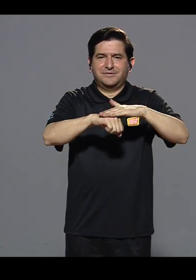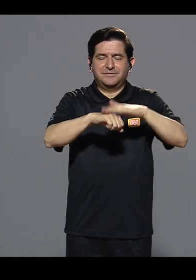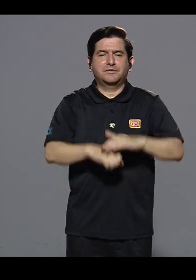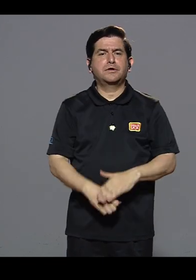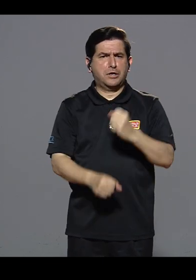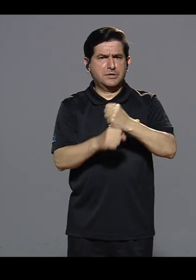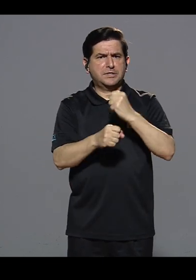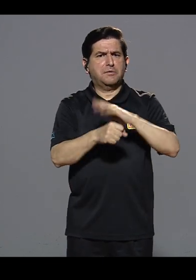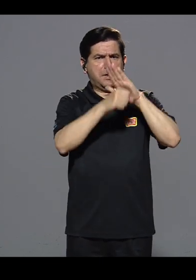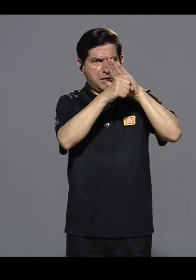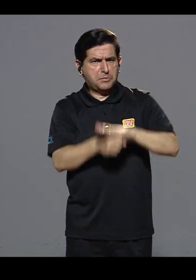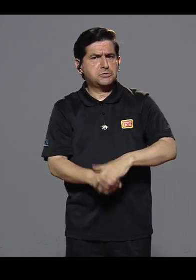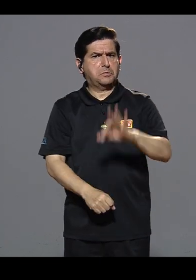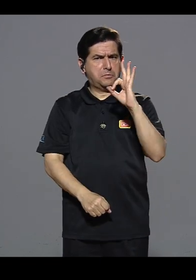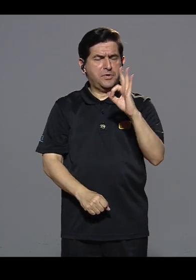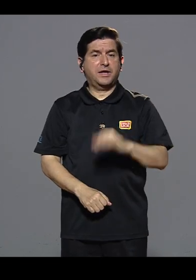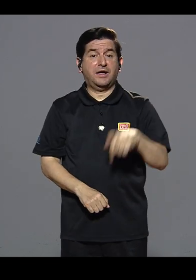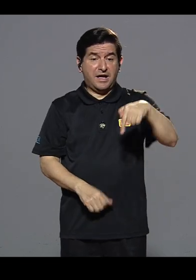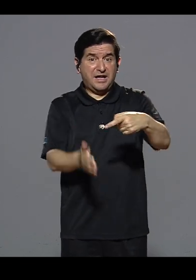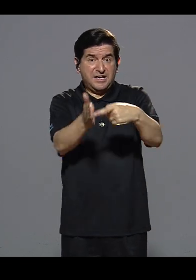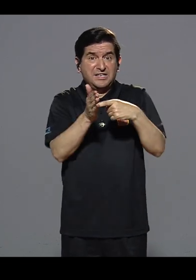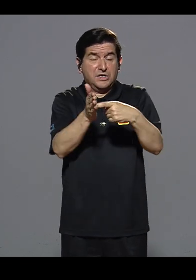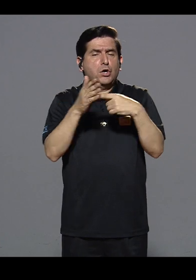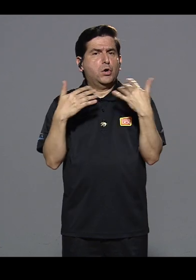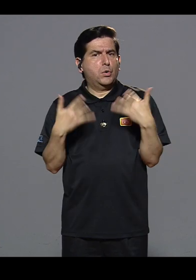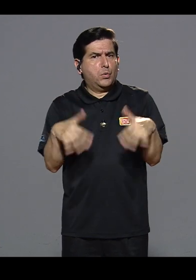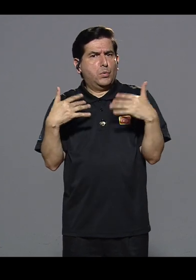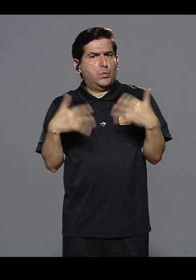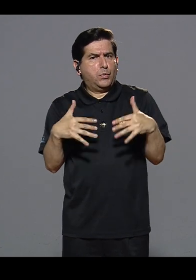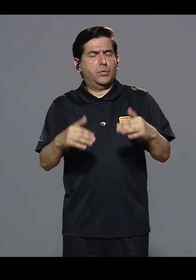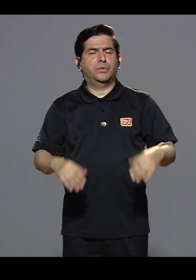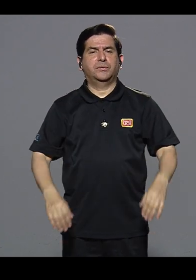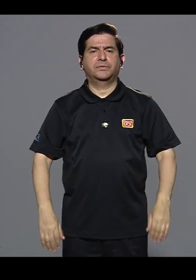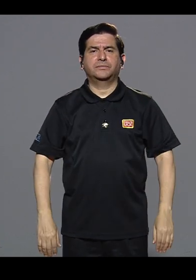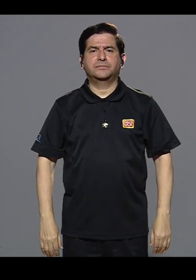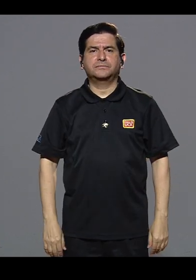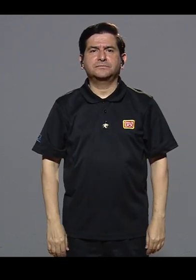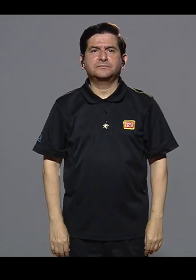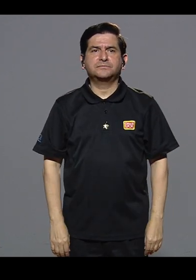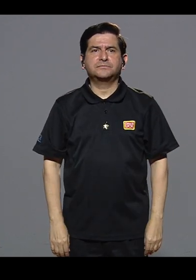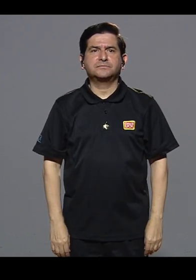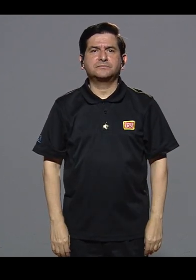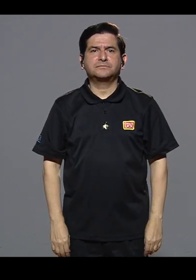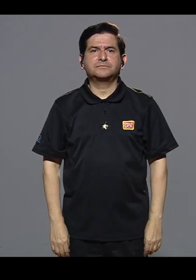facilitan las cosas mucho. Es muy bueno para trabajar bajo presión porque aquí la demanda es muy alta.